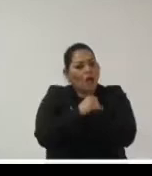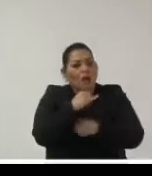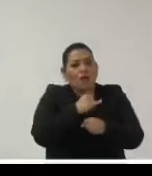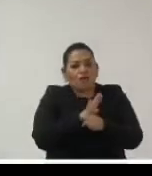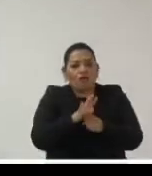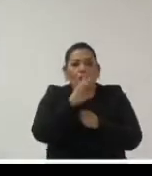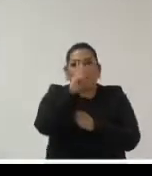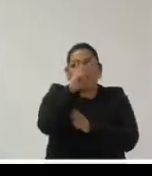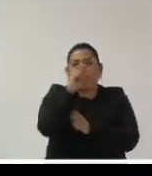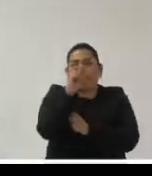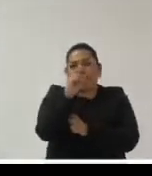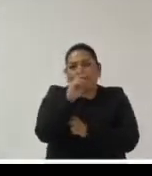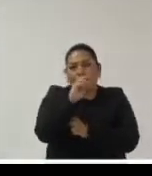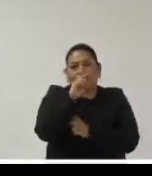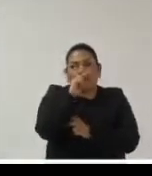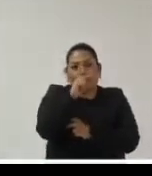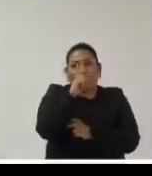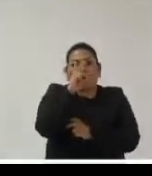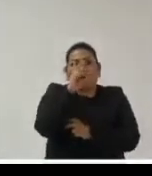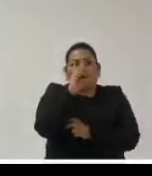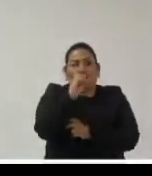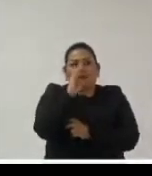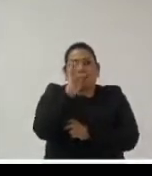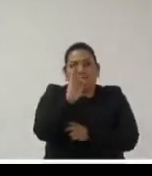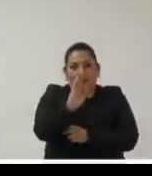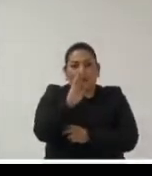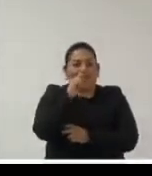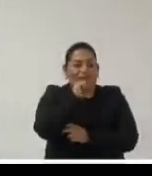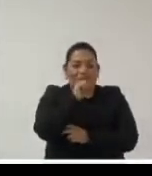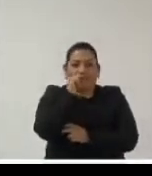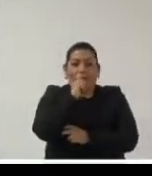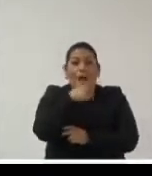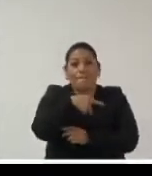nos hablaba de la necesidad de conservar esos datos